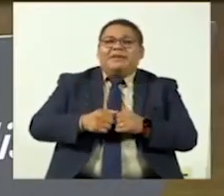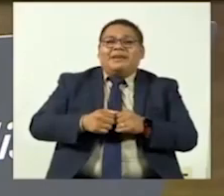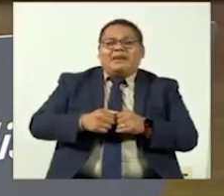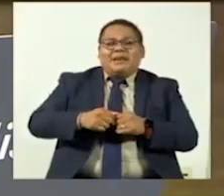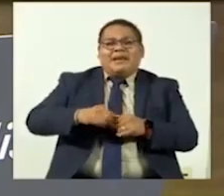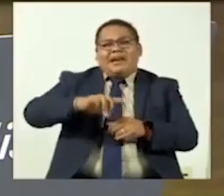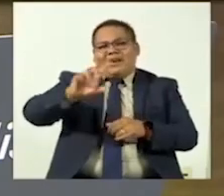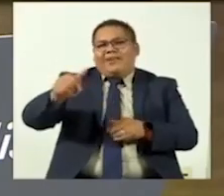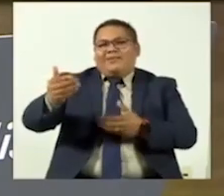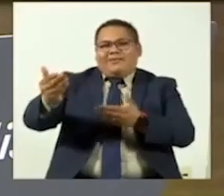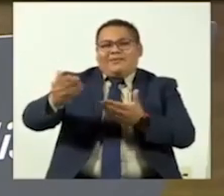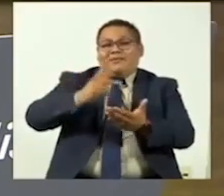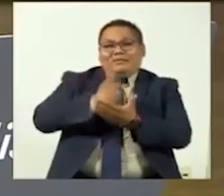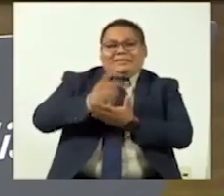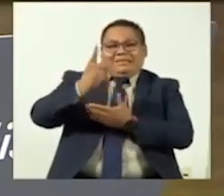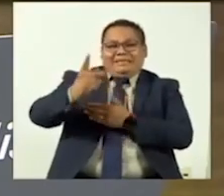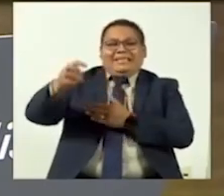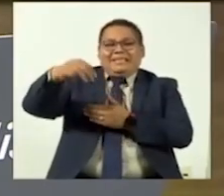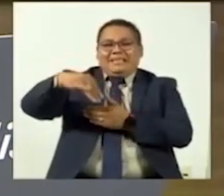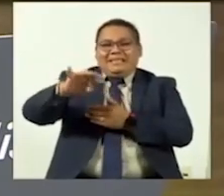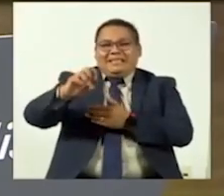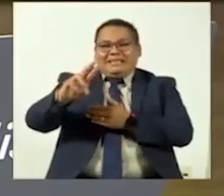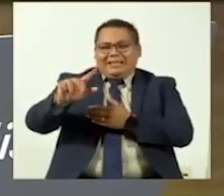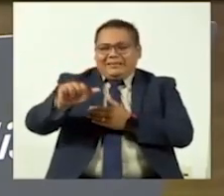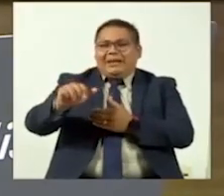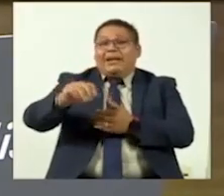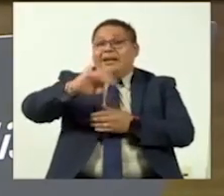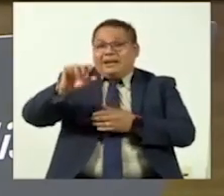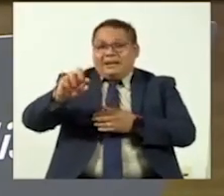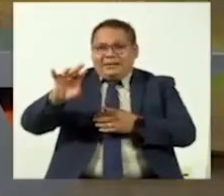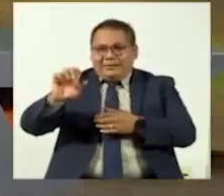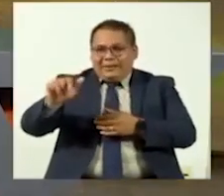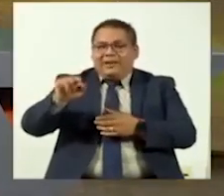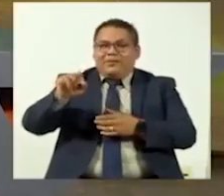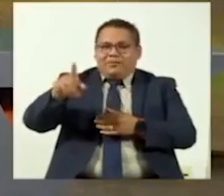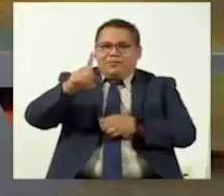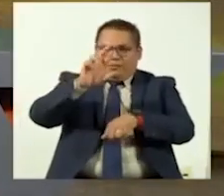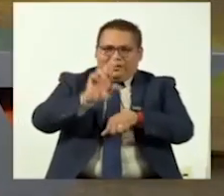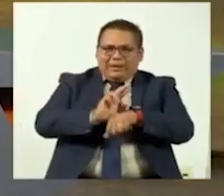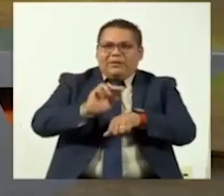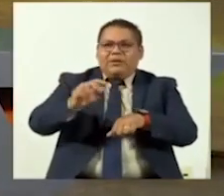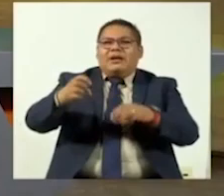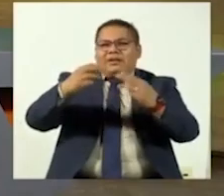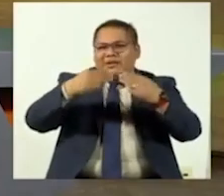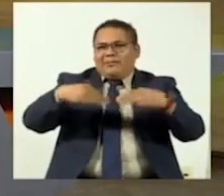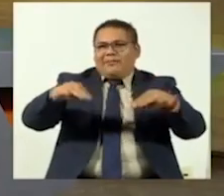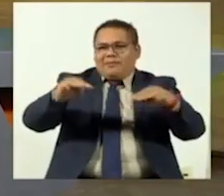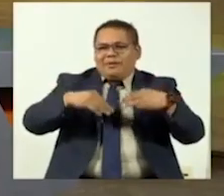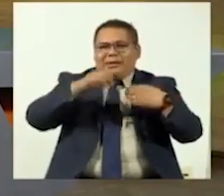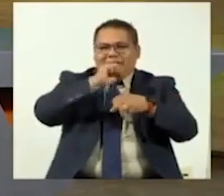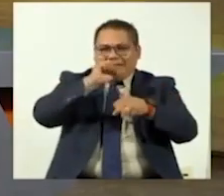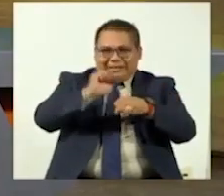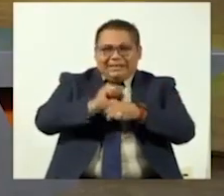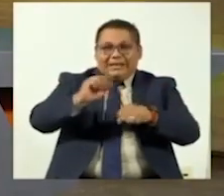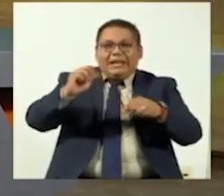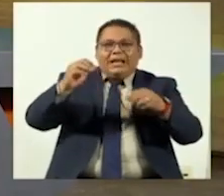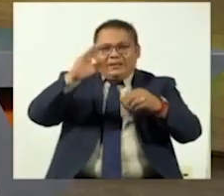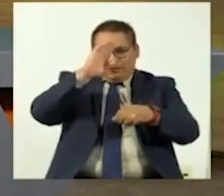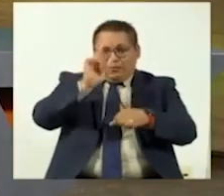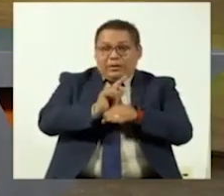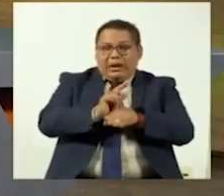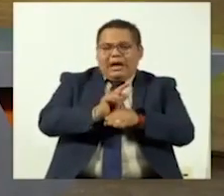premio Minerva. Sí, así es. Javier Audirac, director de Música y Arte Sonoro de la Secretaría de... Eh, coordinador. Coordinador,